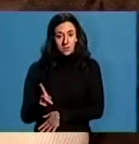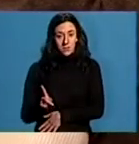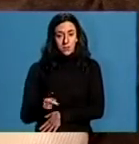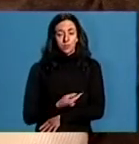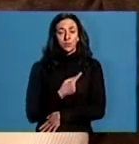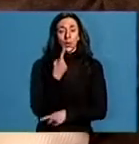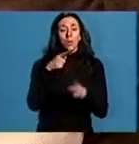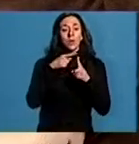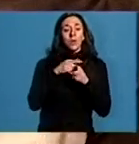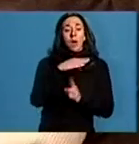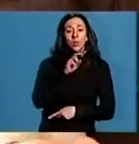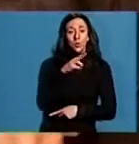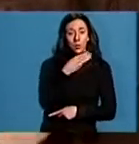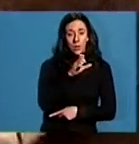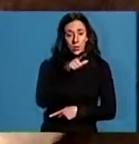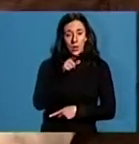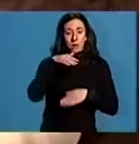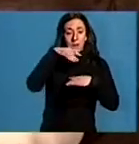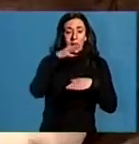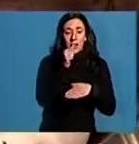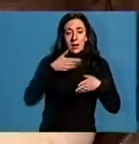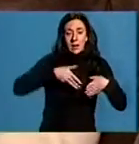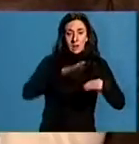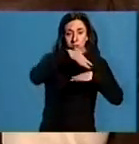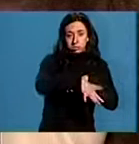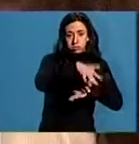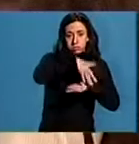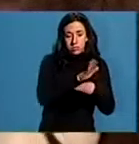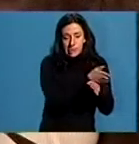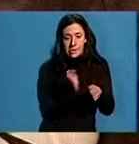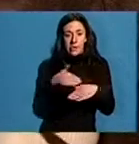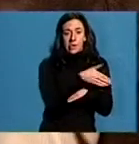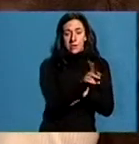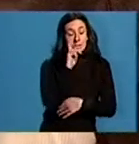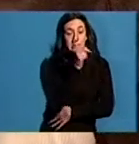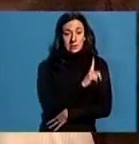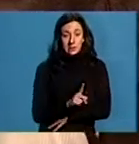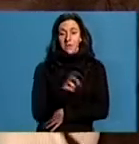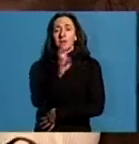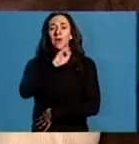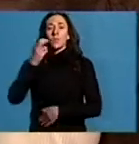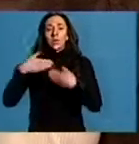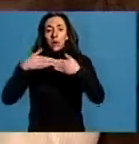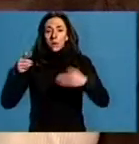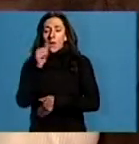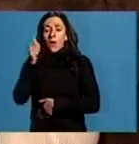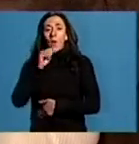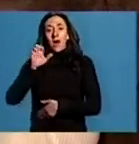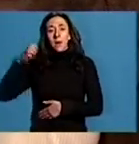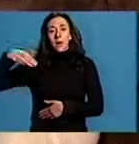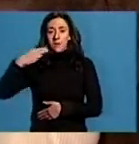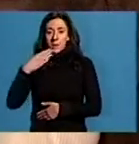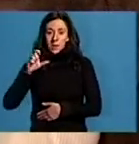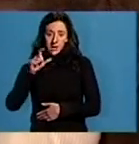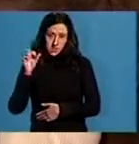a Baixada Cubela, donde o río describe o río Silo un meandro espectacular, e logo os codos de Belesar, que tamén é outro